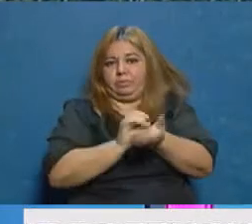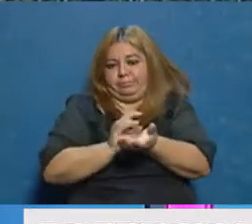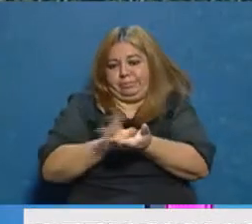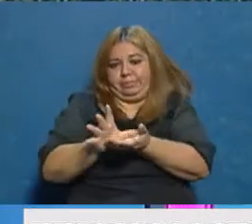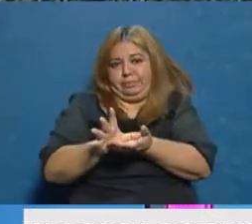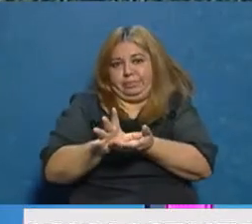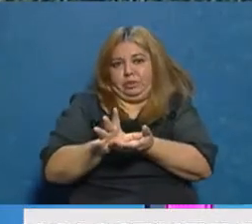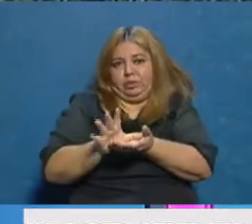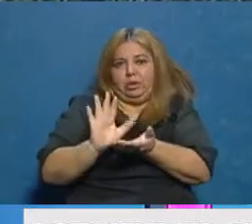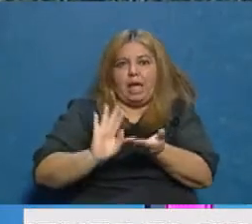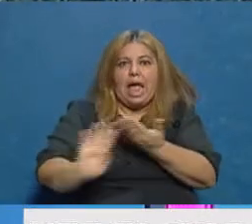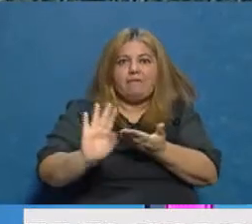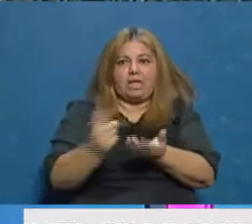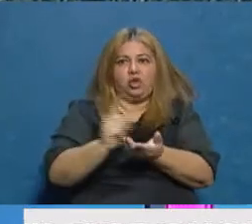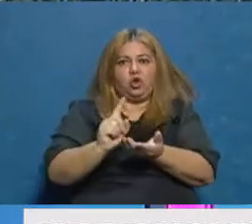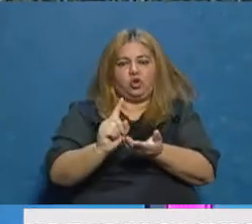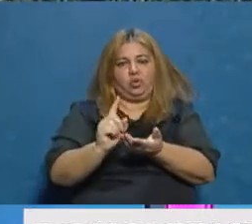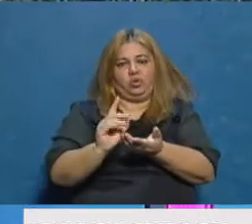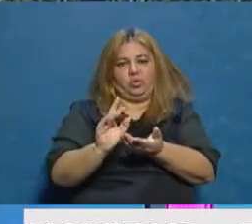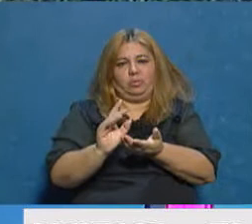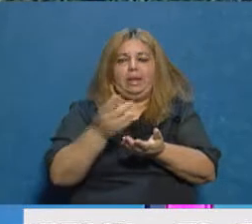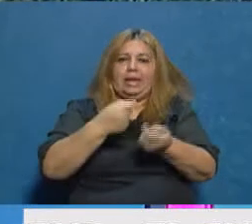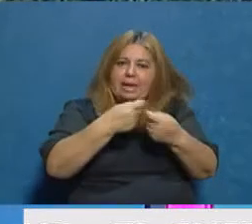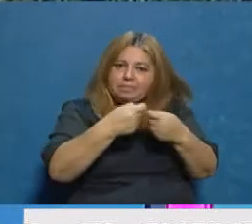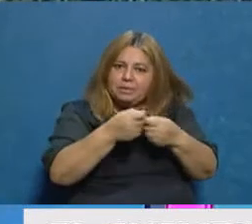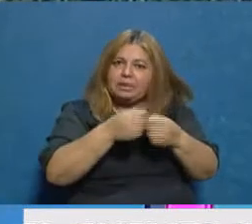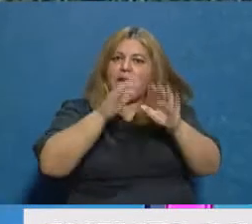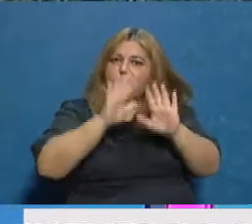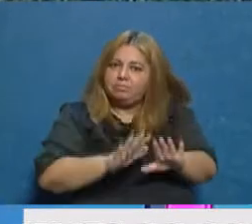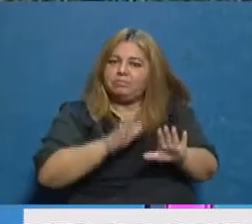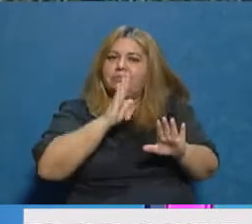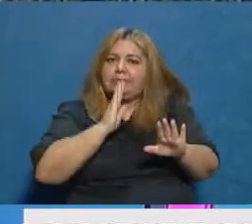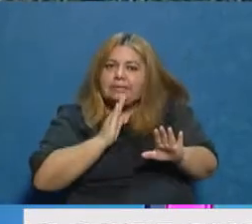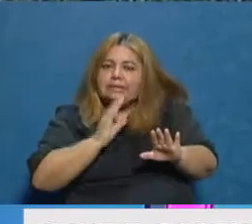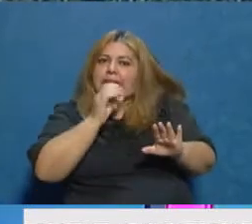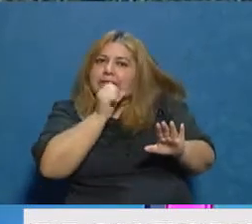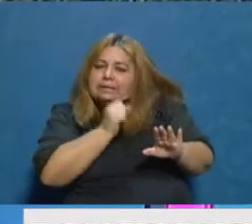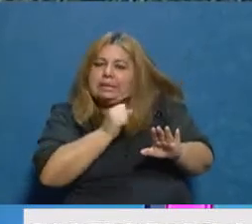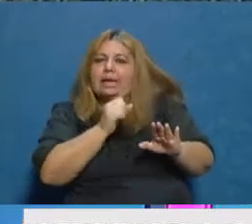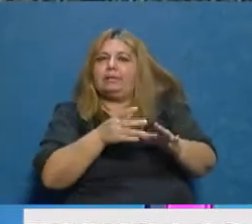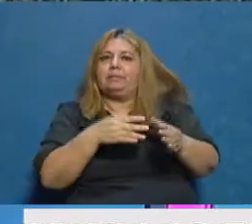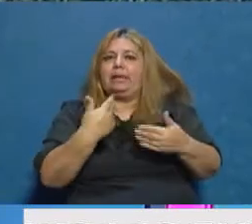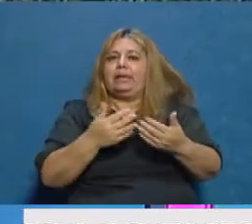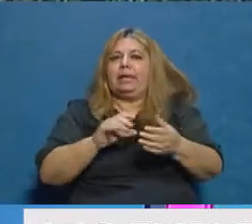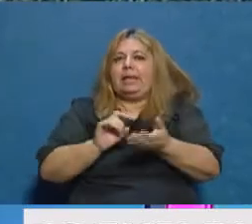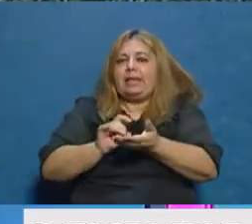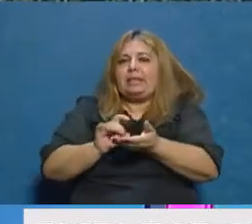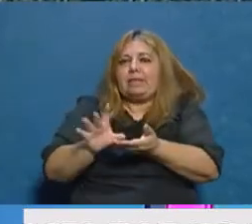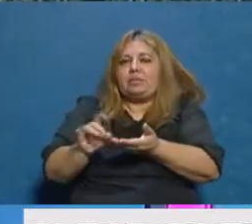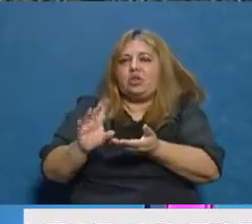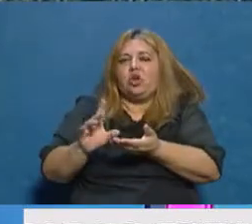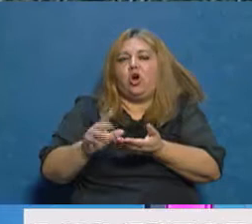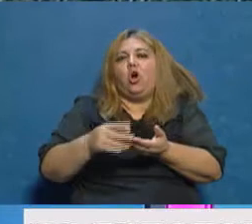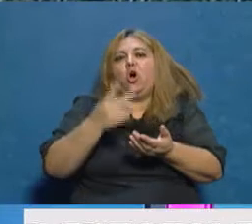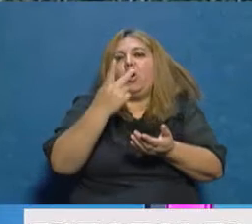tiene que ver con contemplar la situación de los empresarios, evitar los despidos y que el plazo sería por